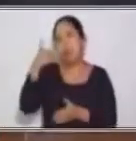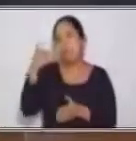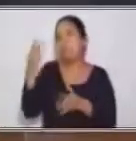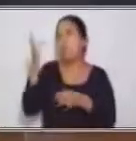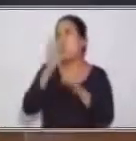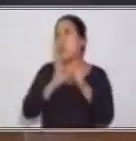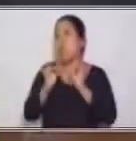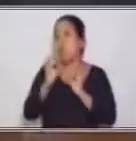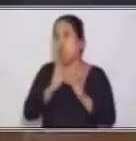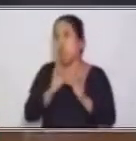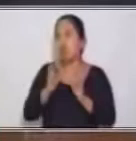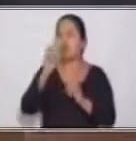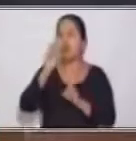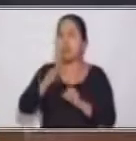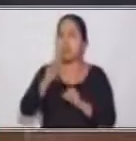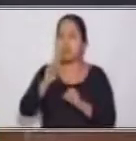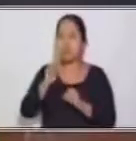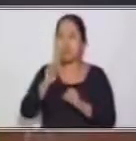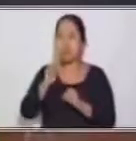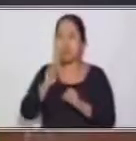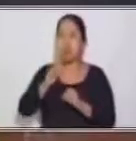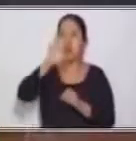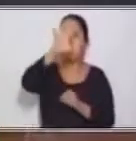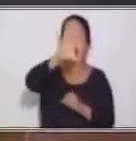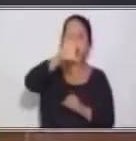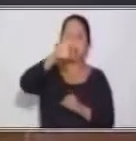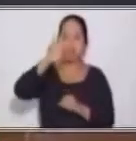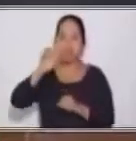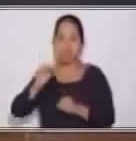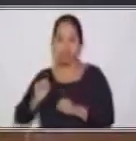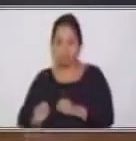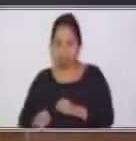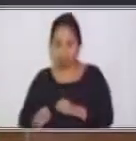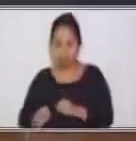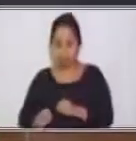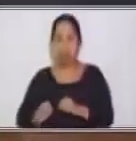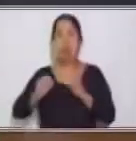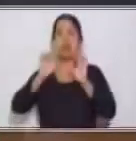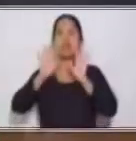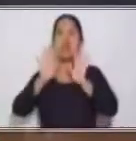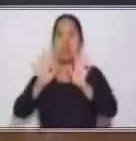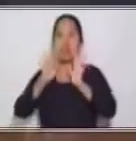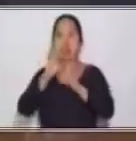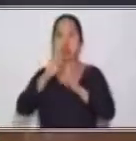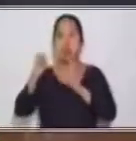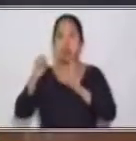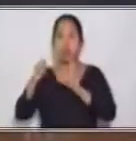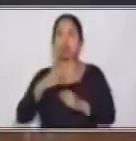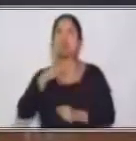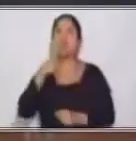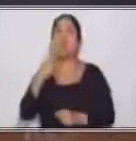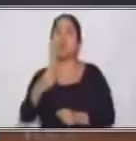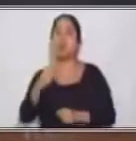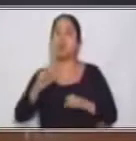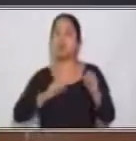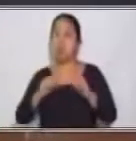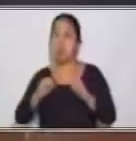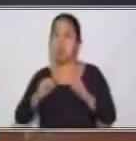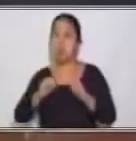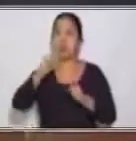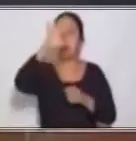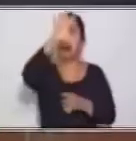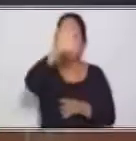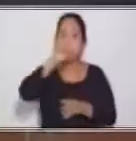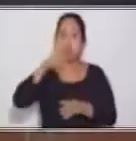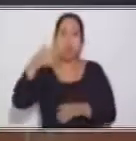necesito que recabe 10 oraciones en voz activa. Ojo con lo que yo estoy indicando. 10 oraciones